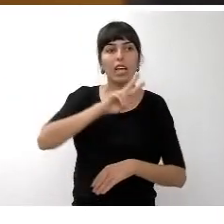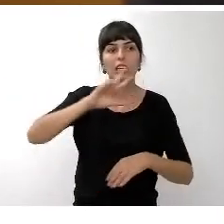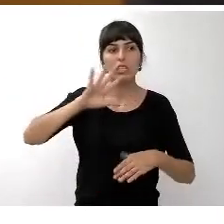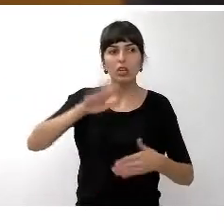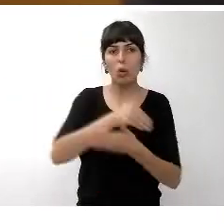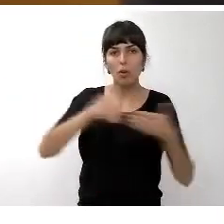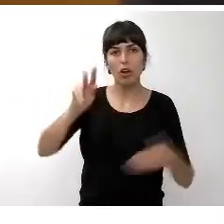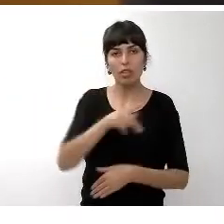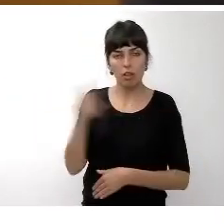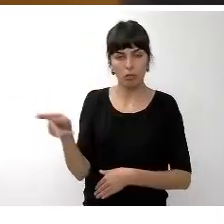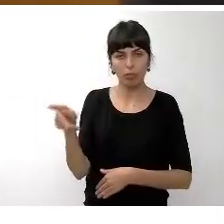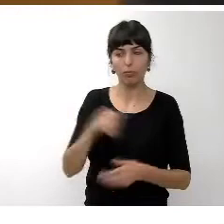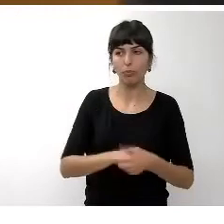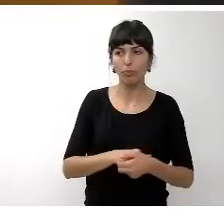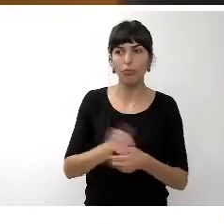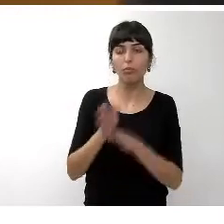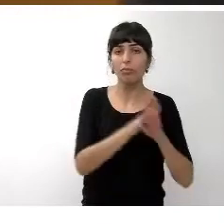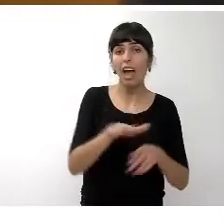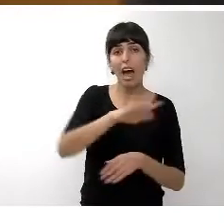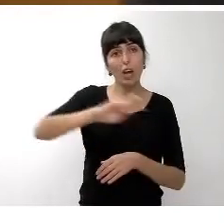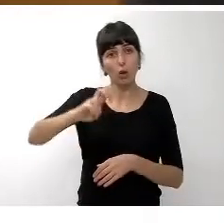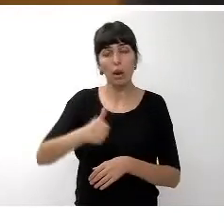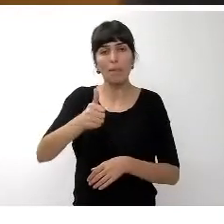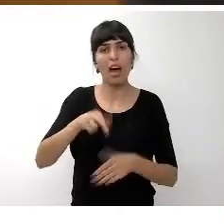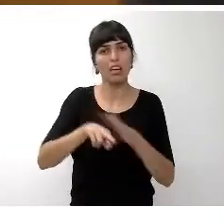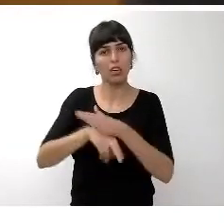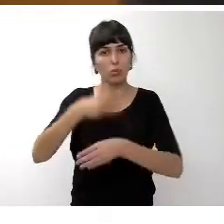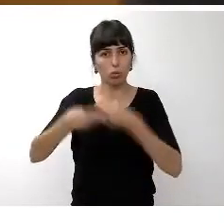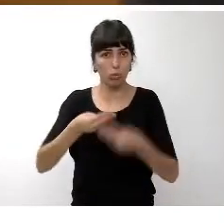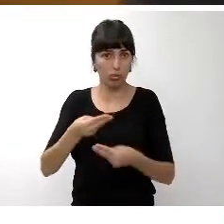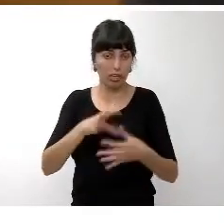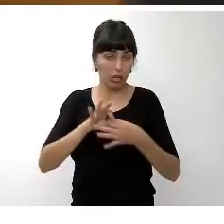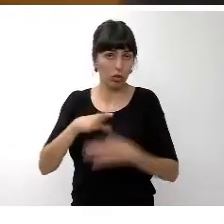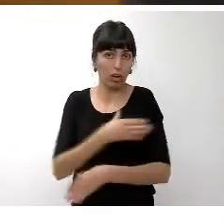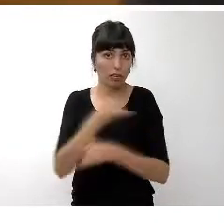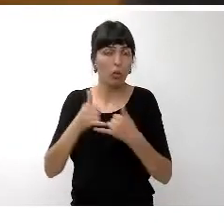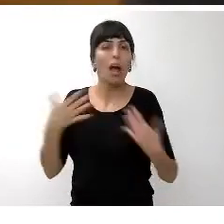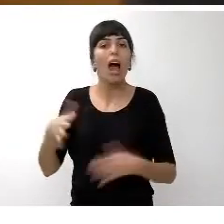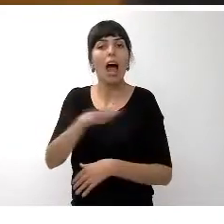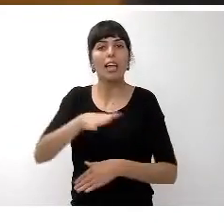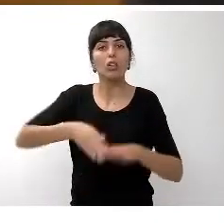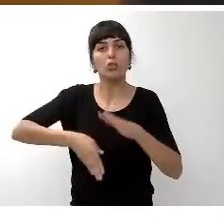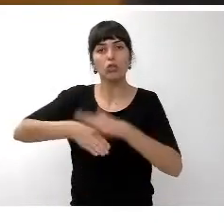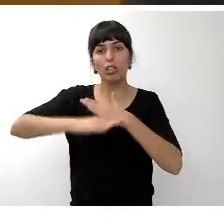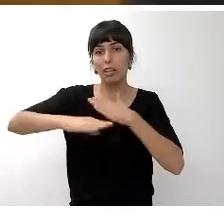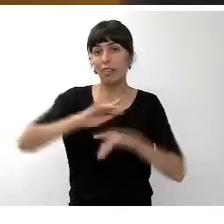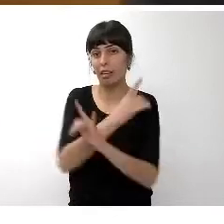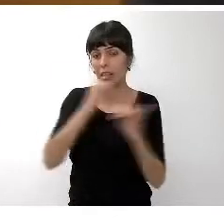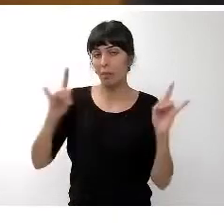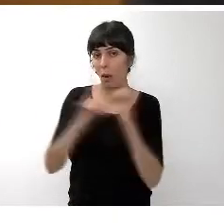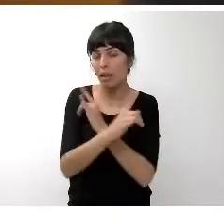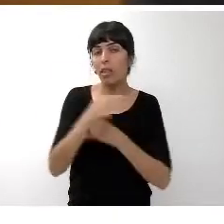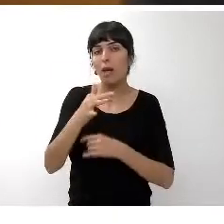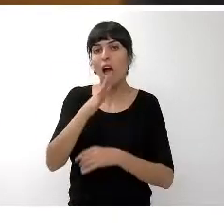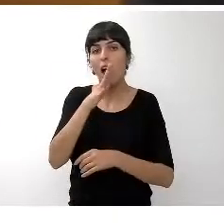a continuación el segundo área que más recursos manejará de esta corporación es el área de sostenibilidad medio ambiente agua y